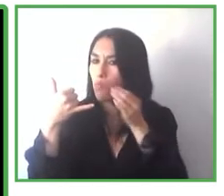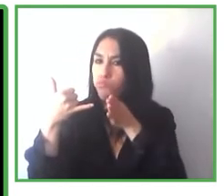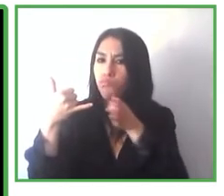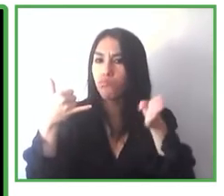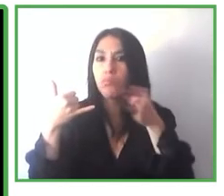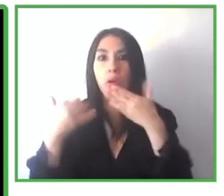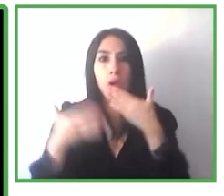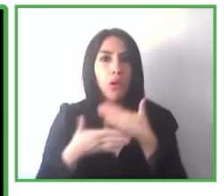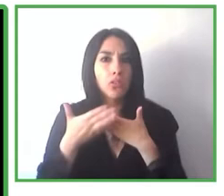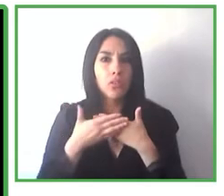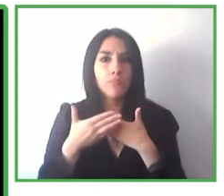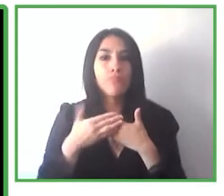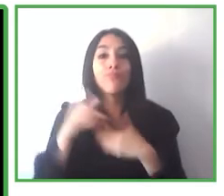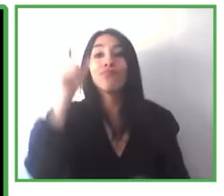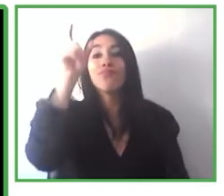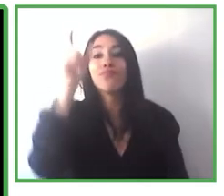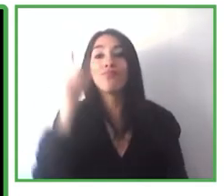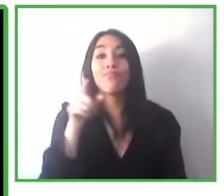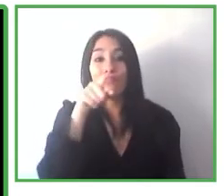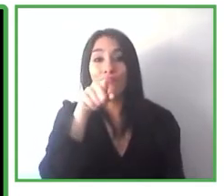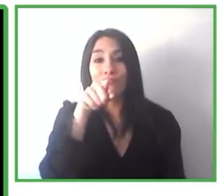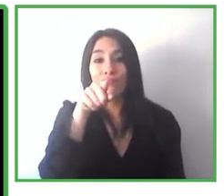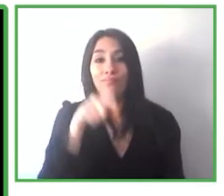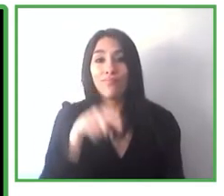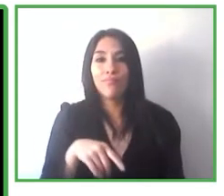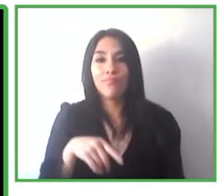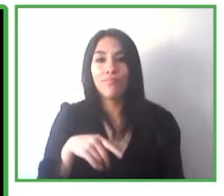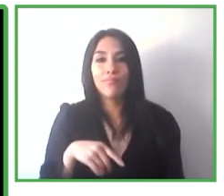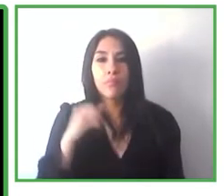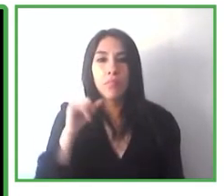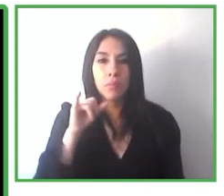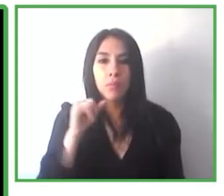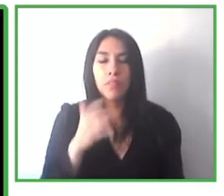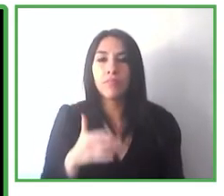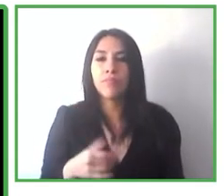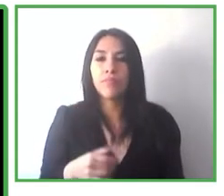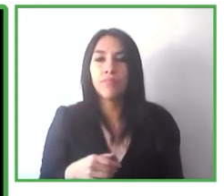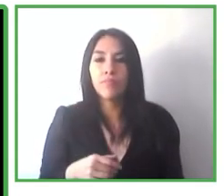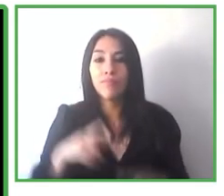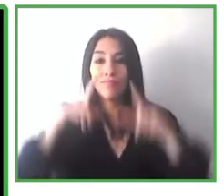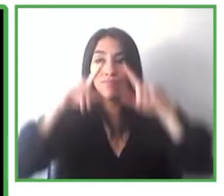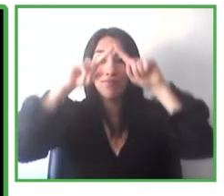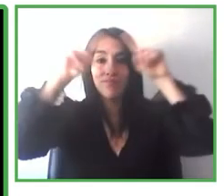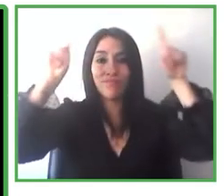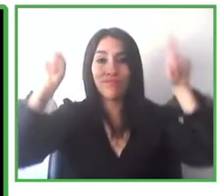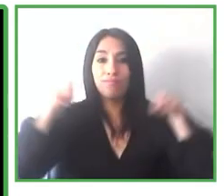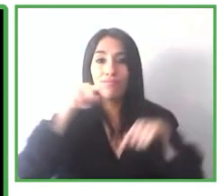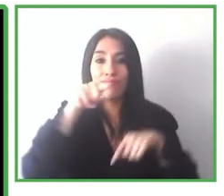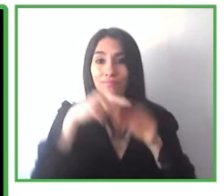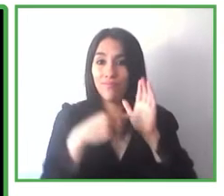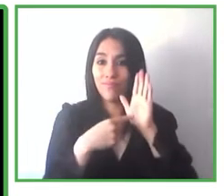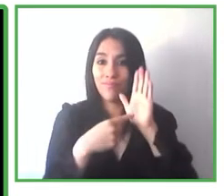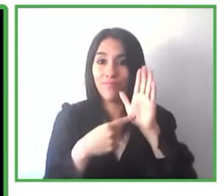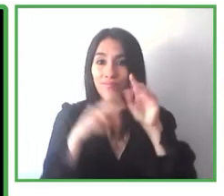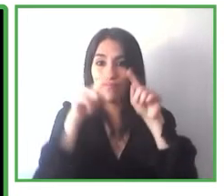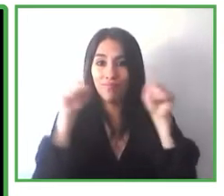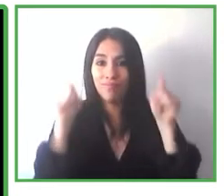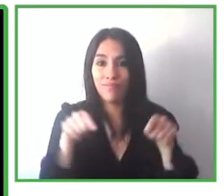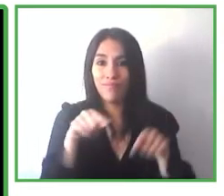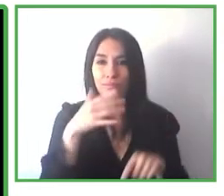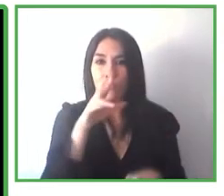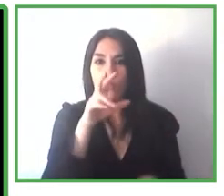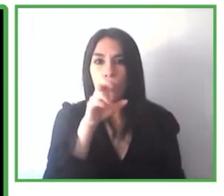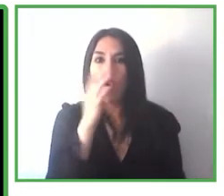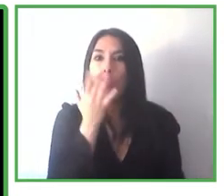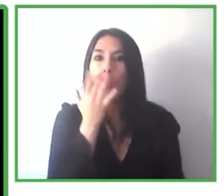rubio y ese código Navilens en fachada pues este usuario es el primer ministro de Reino Unido Boris Johnson conduciendo